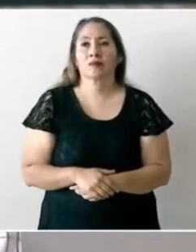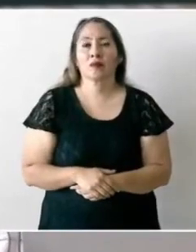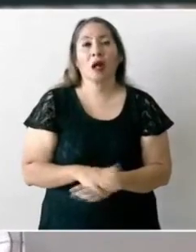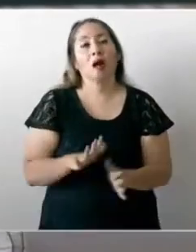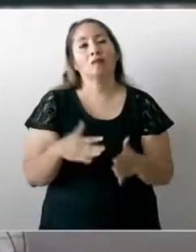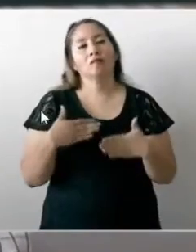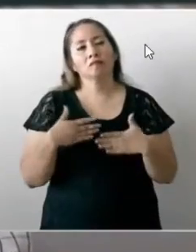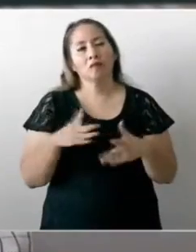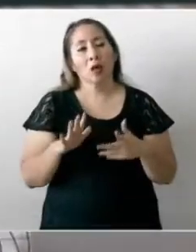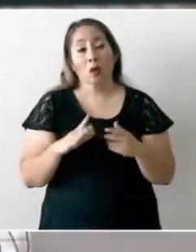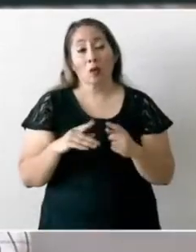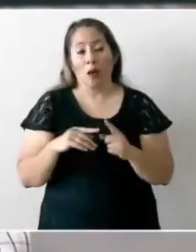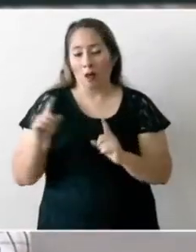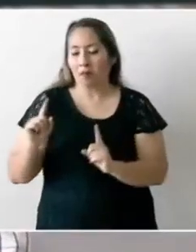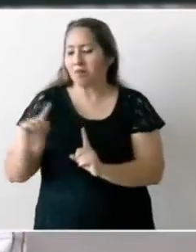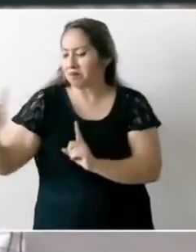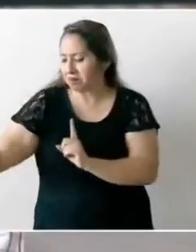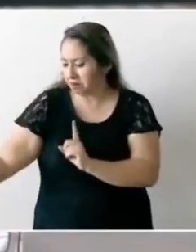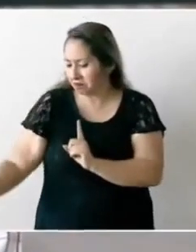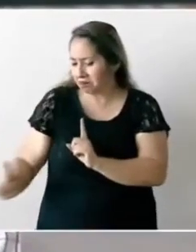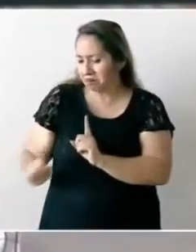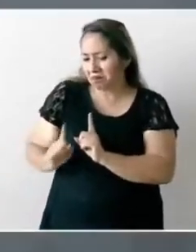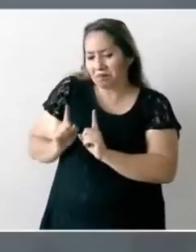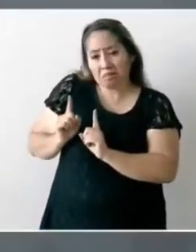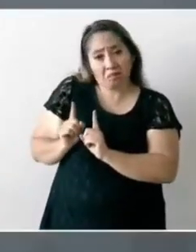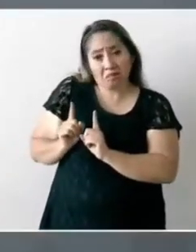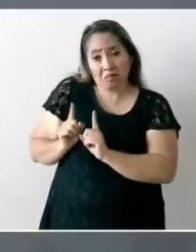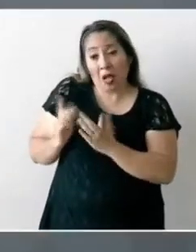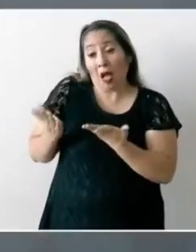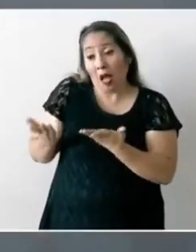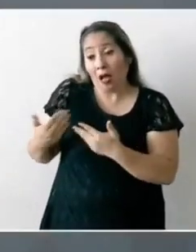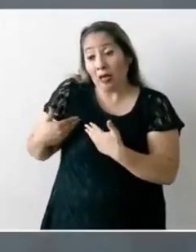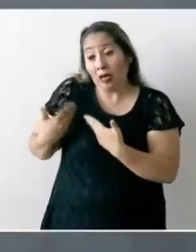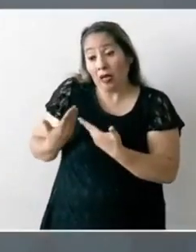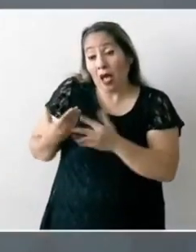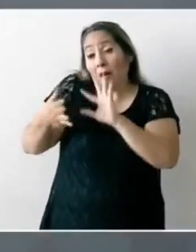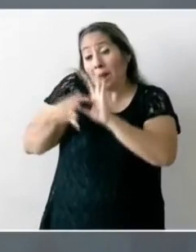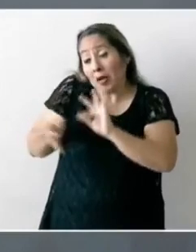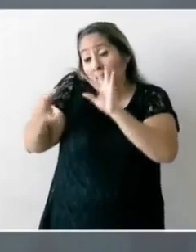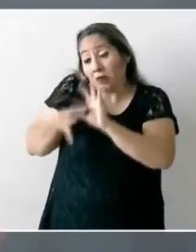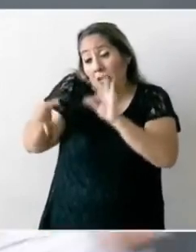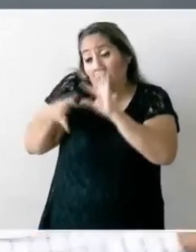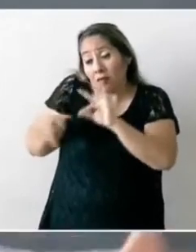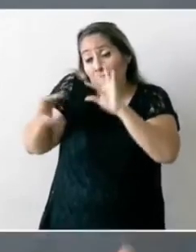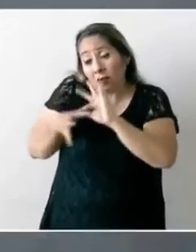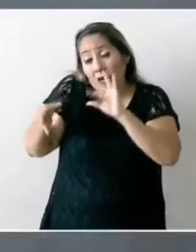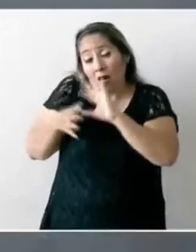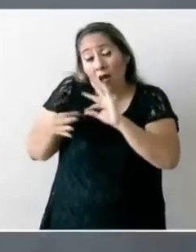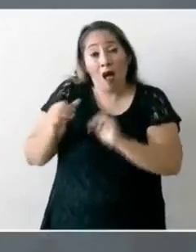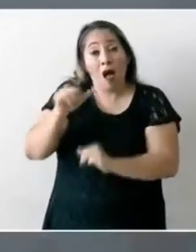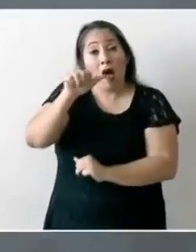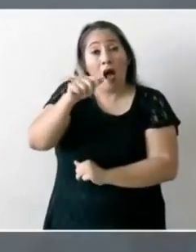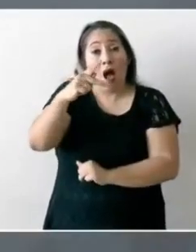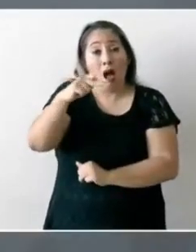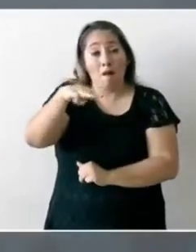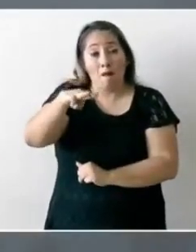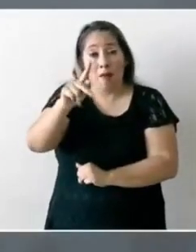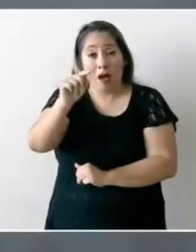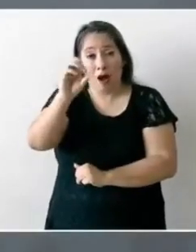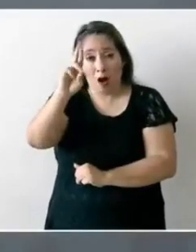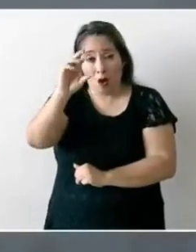convencer a quienes han presentado estos amparos que los retiren